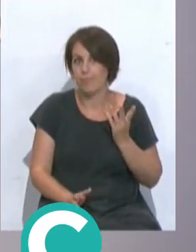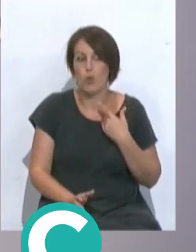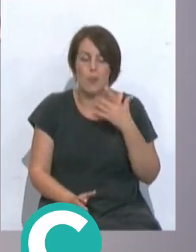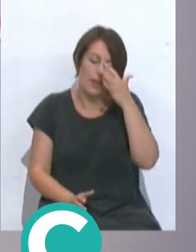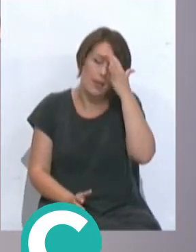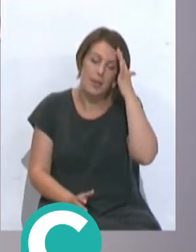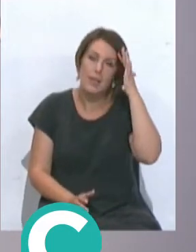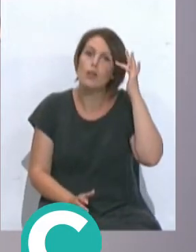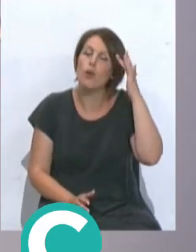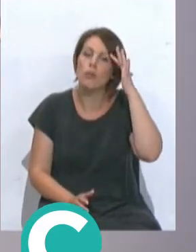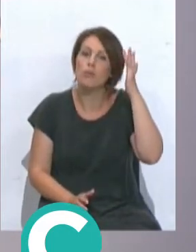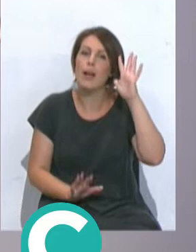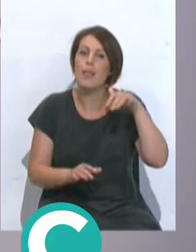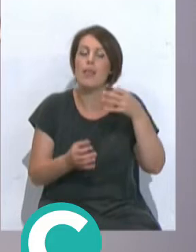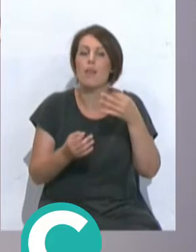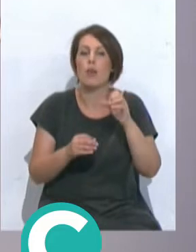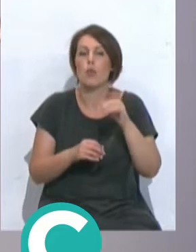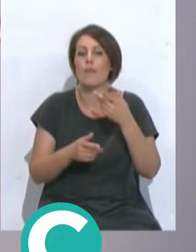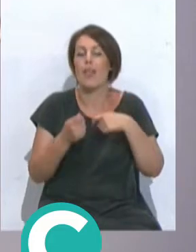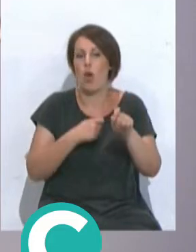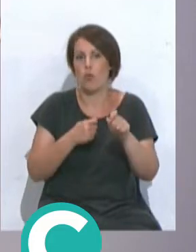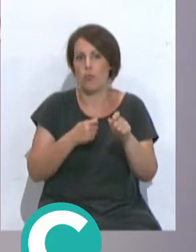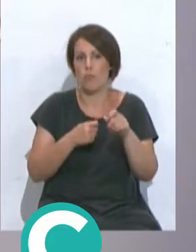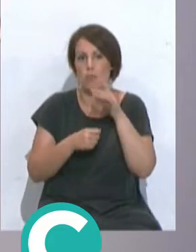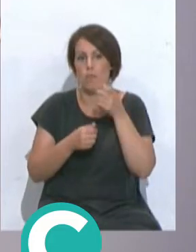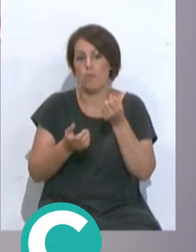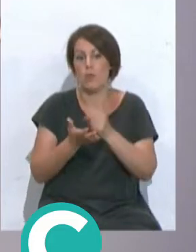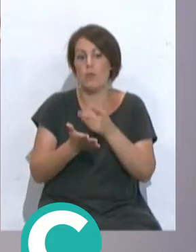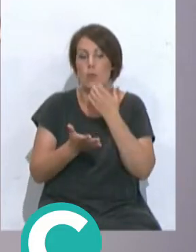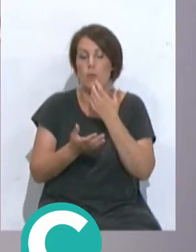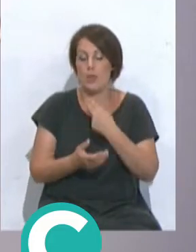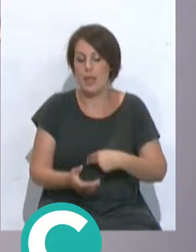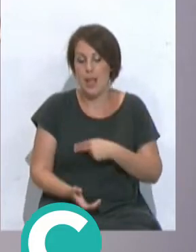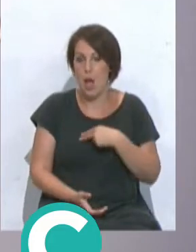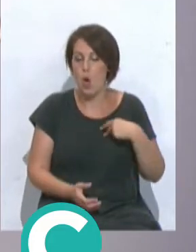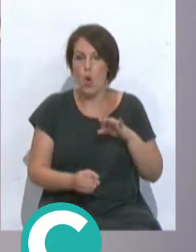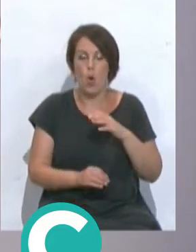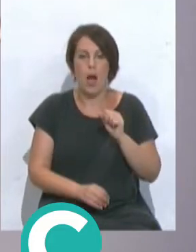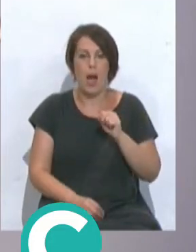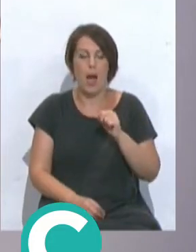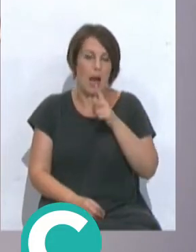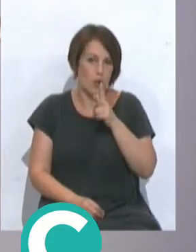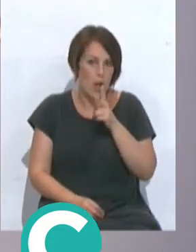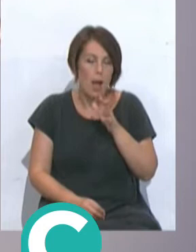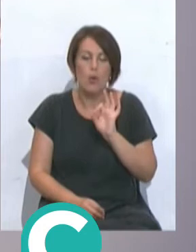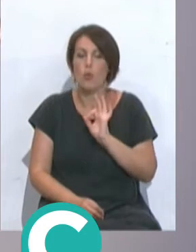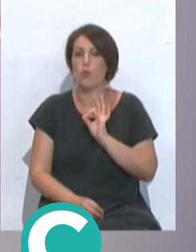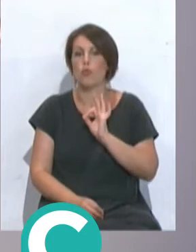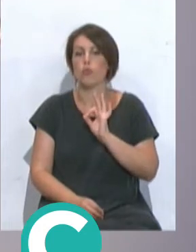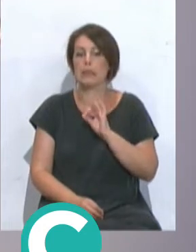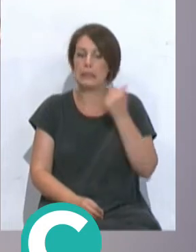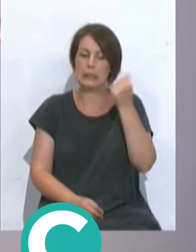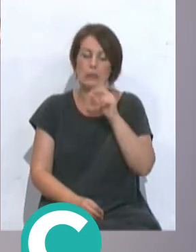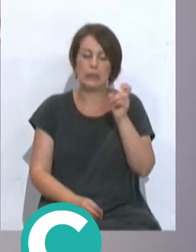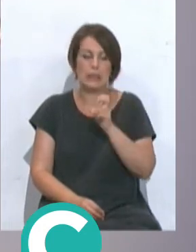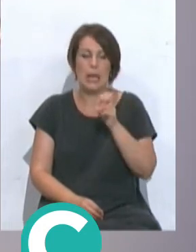yo supongo, el Cádiz al final creo que tiene que ser un club vendedor y supongo que apuestas como la de Arzamendia o la de Arroyán o el chaval